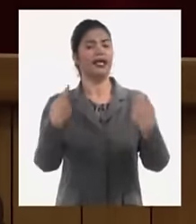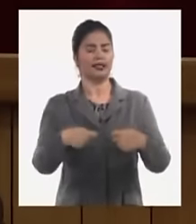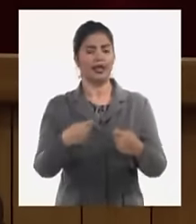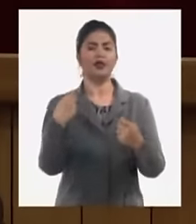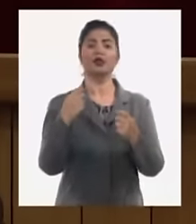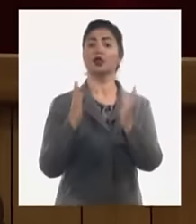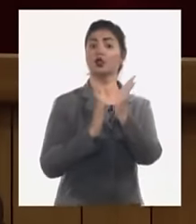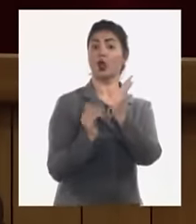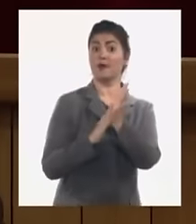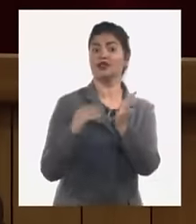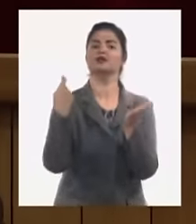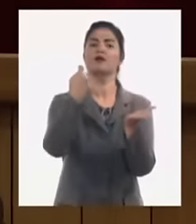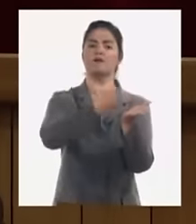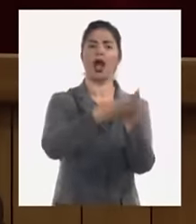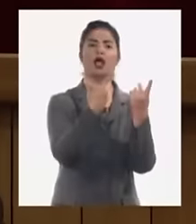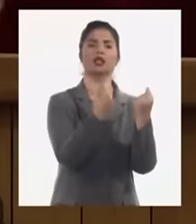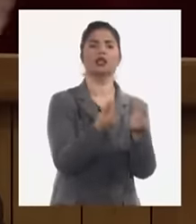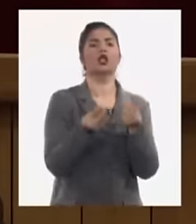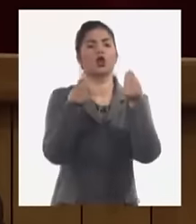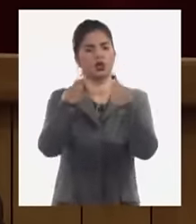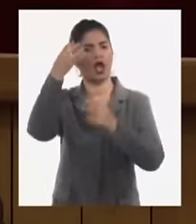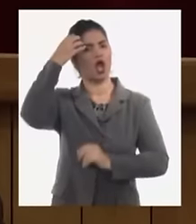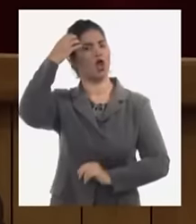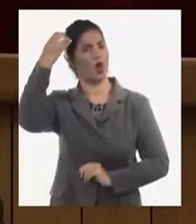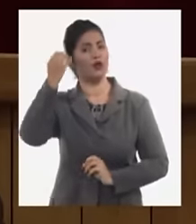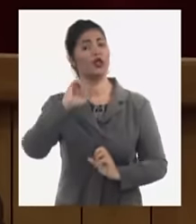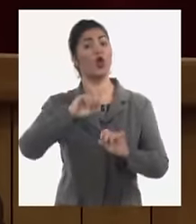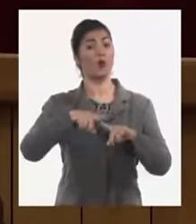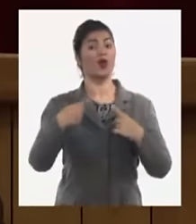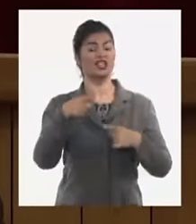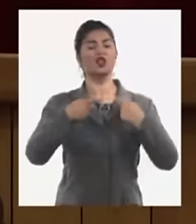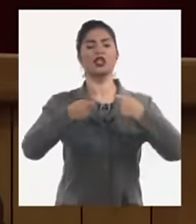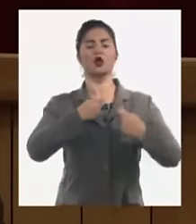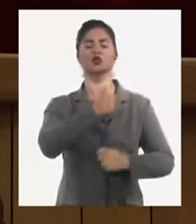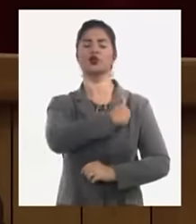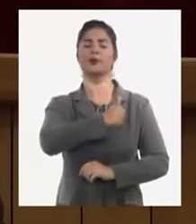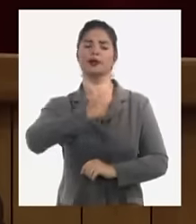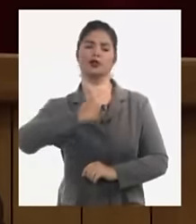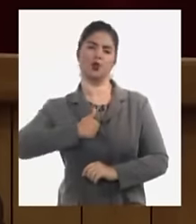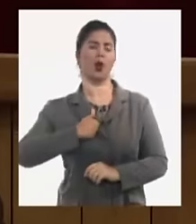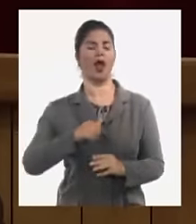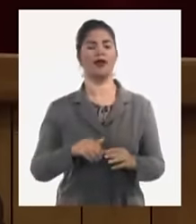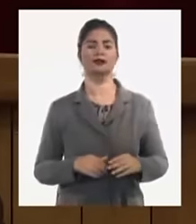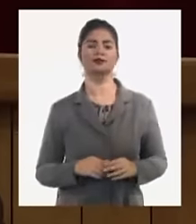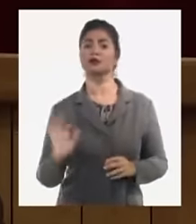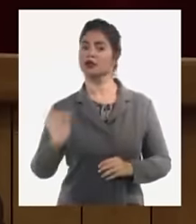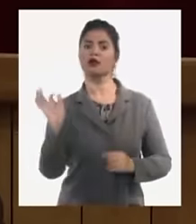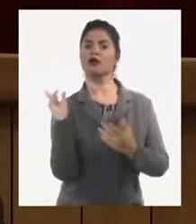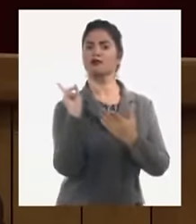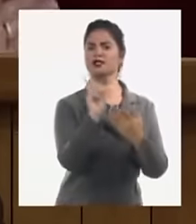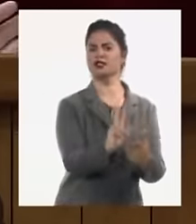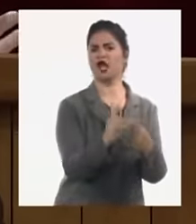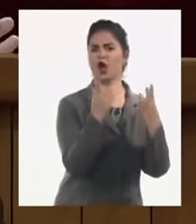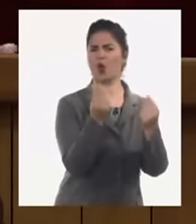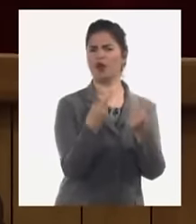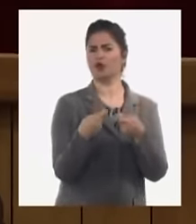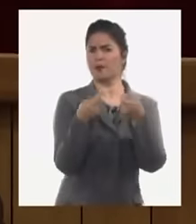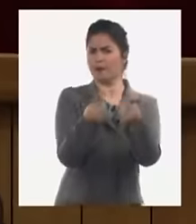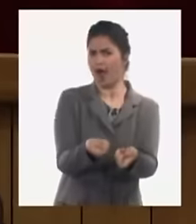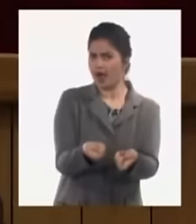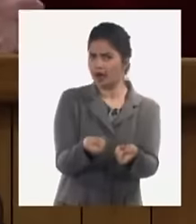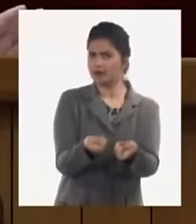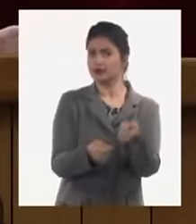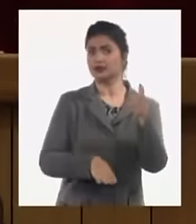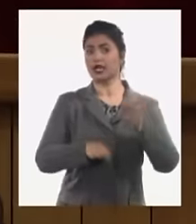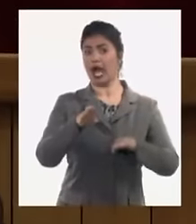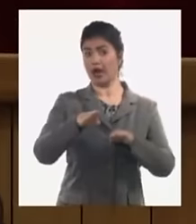y no somos capaces de ver ahí ¿eh? cuánto es lo que tienen que pagar porque a veces decimos bueno en muchos lugares hemos